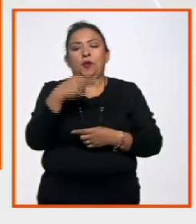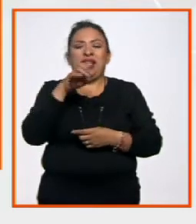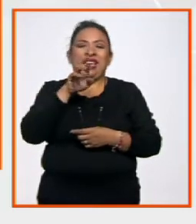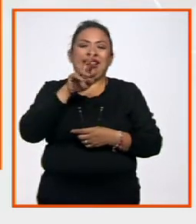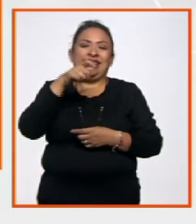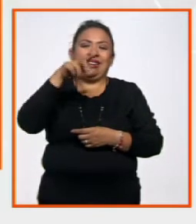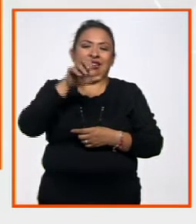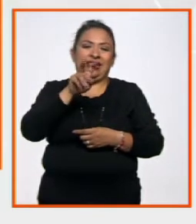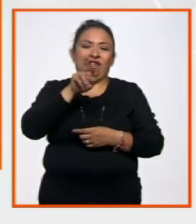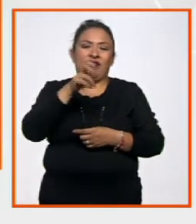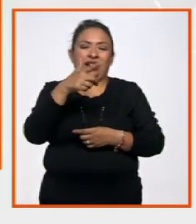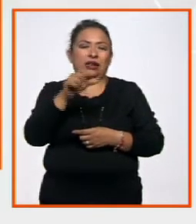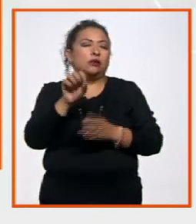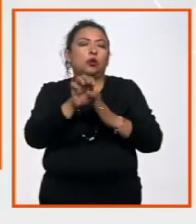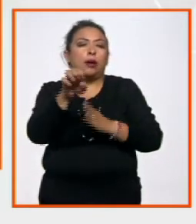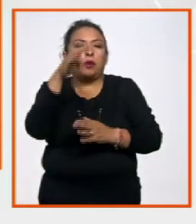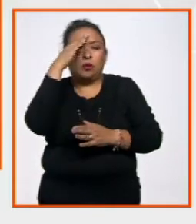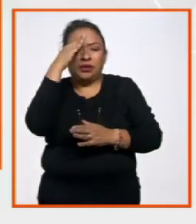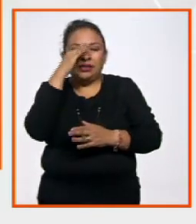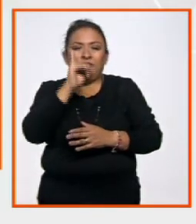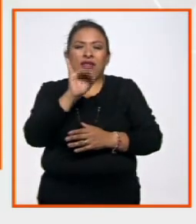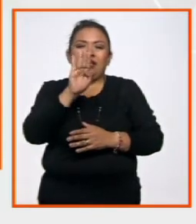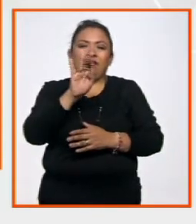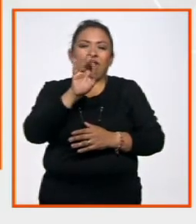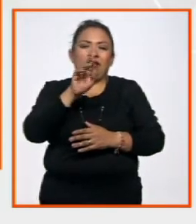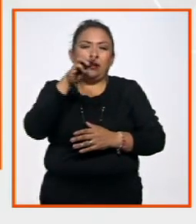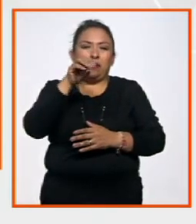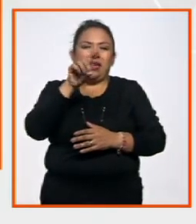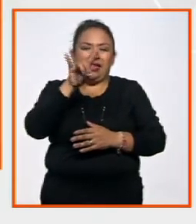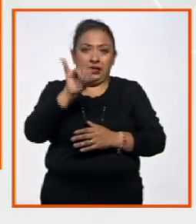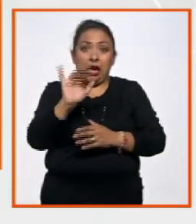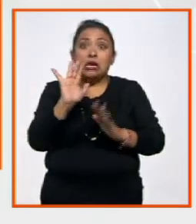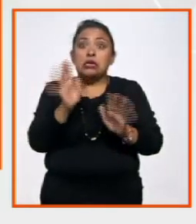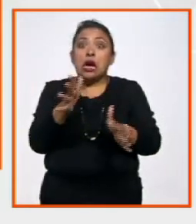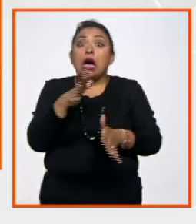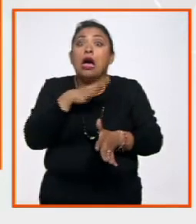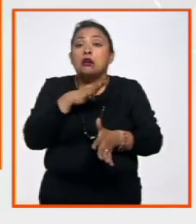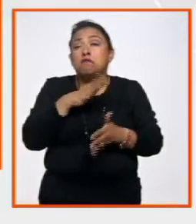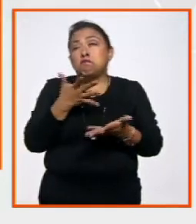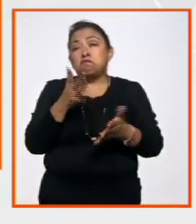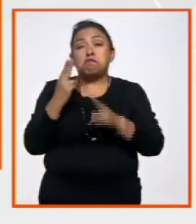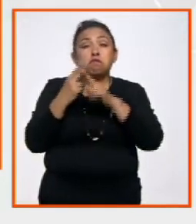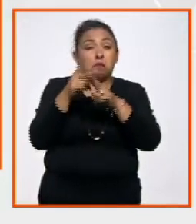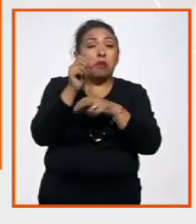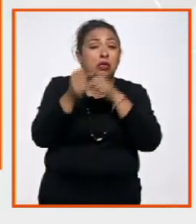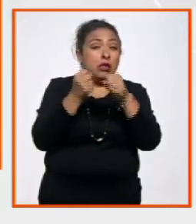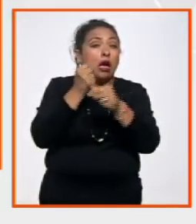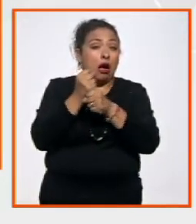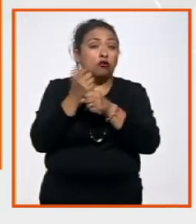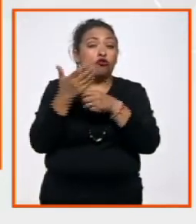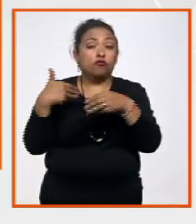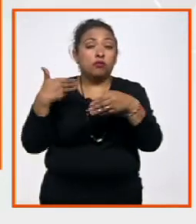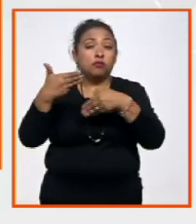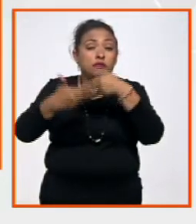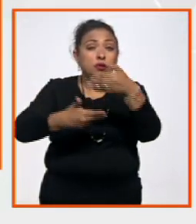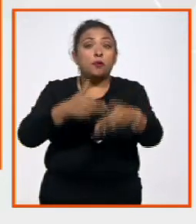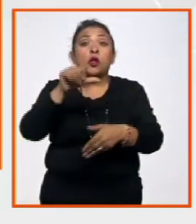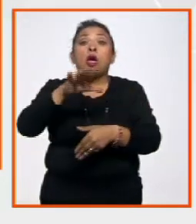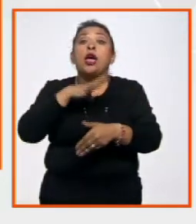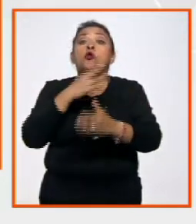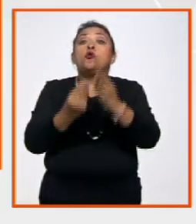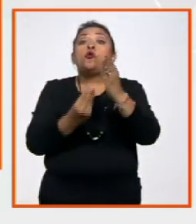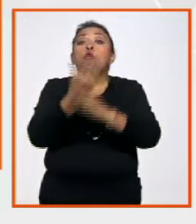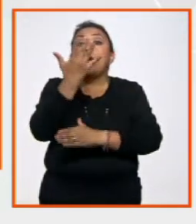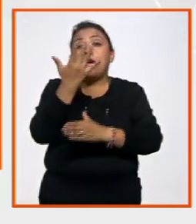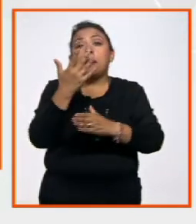El resultado de esto, por ejemplo, vamos a pensar en el caso de IBER Media, que tiene ya casi 20 años funcionando, es que hoy hay una nueva